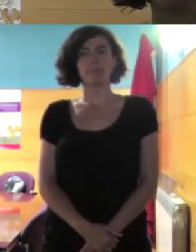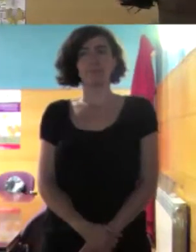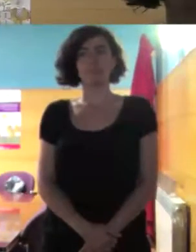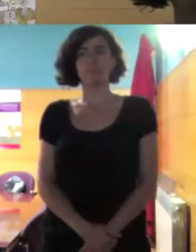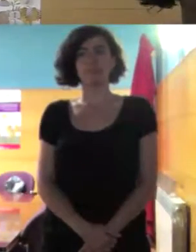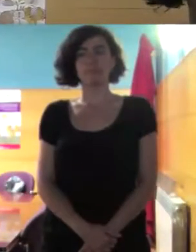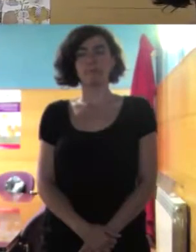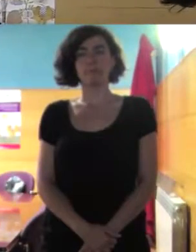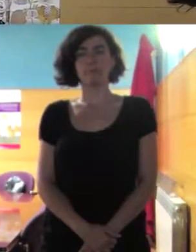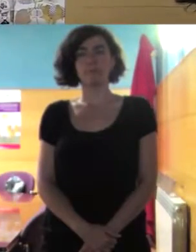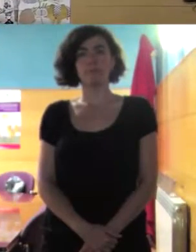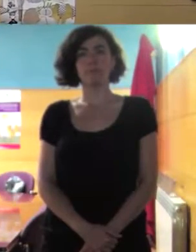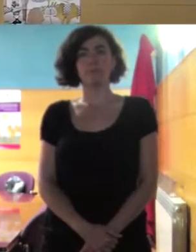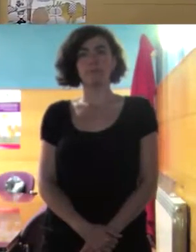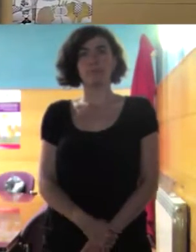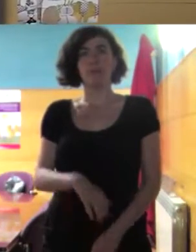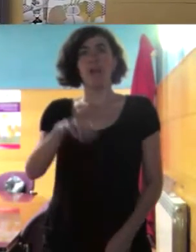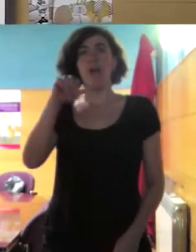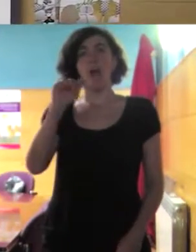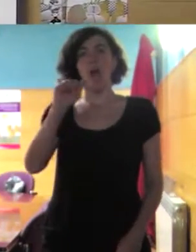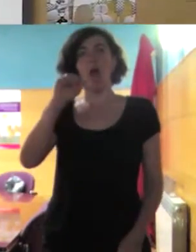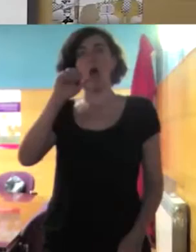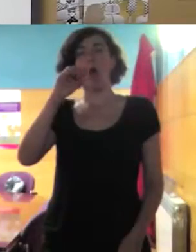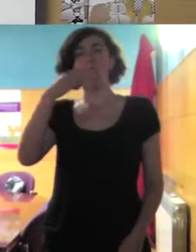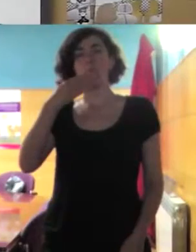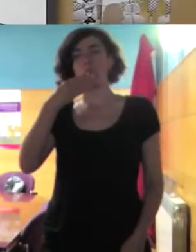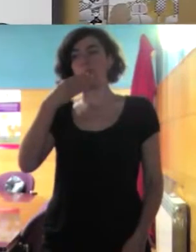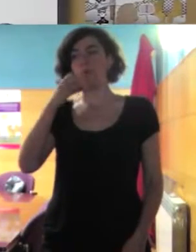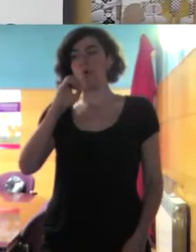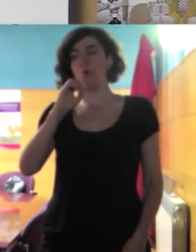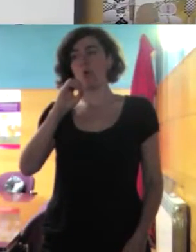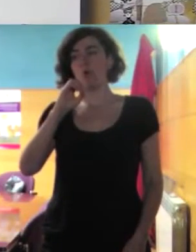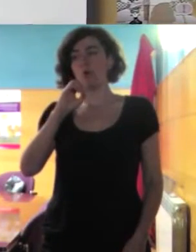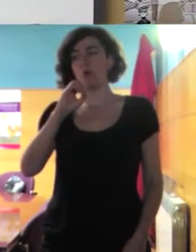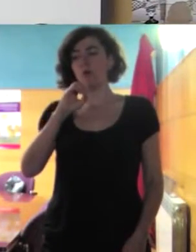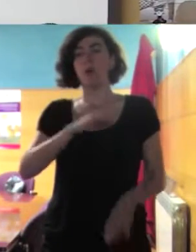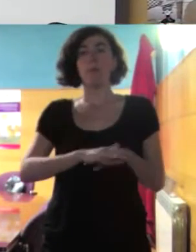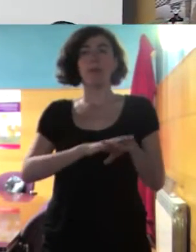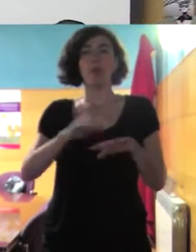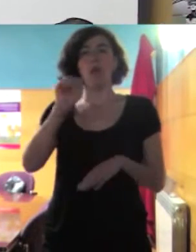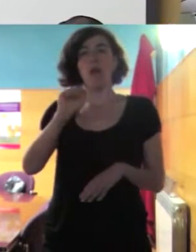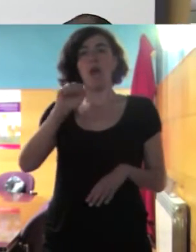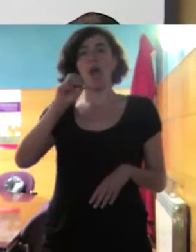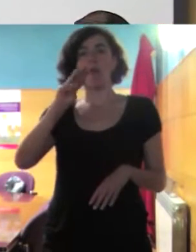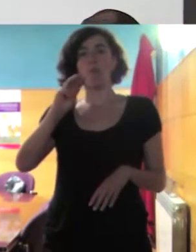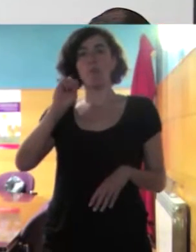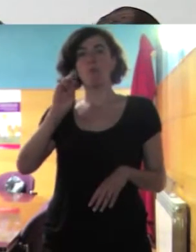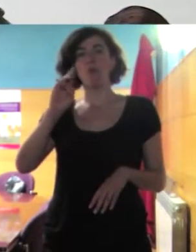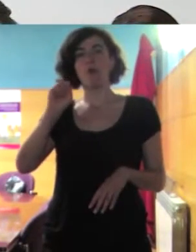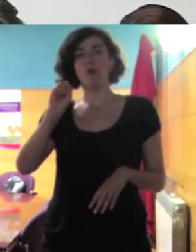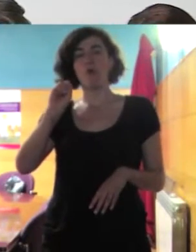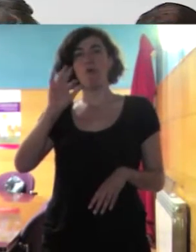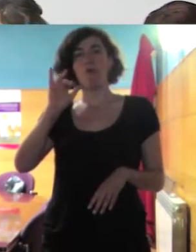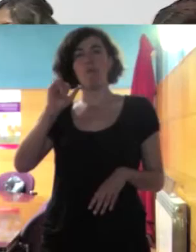es ese término que se llama aporofobia que es fobia realmente hay quien dice no es tanto xenofobia lo que